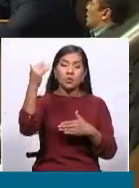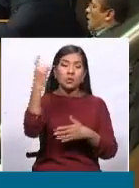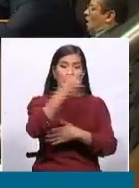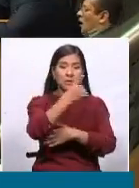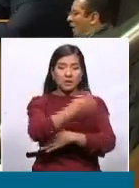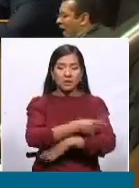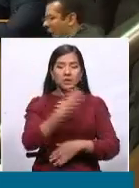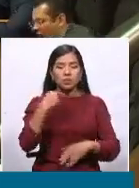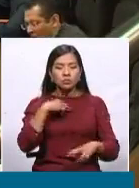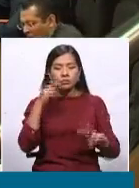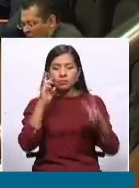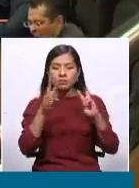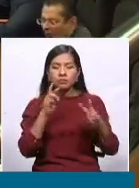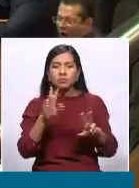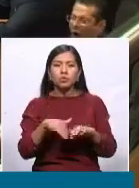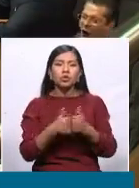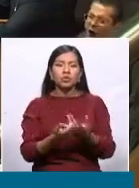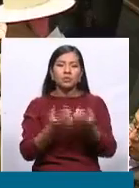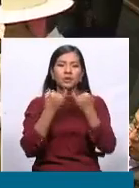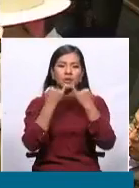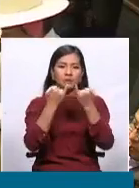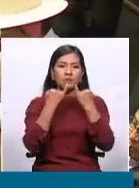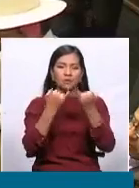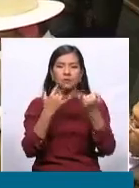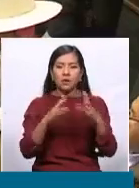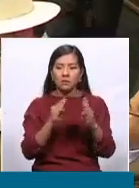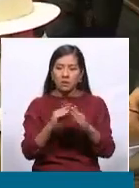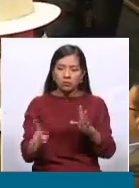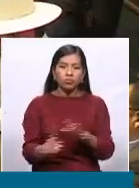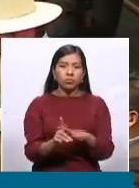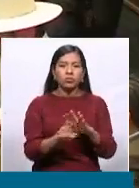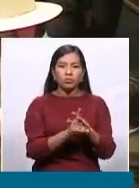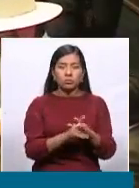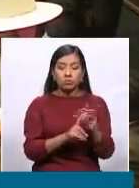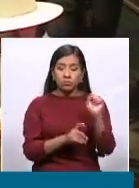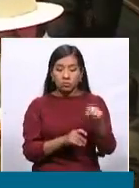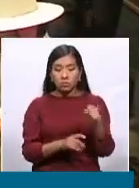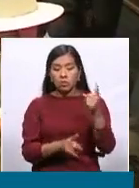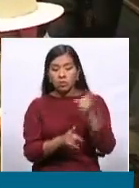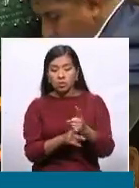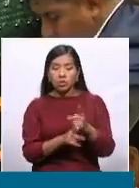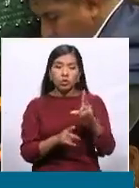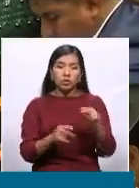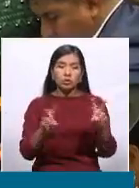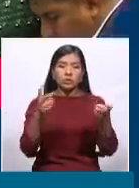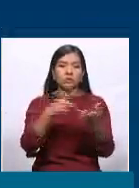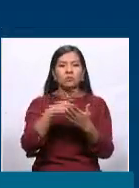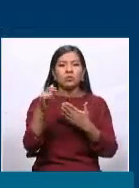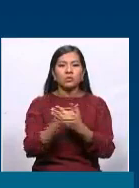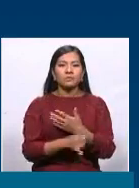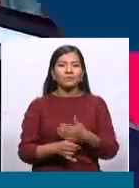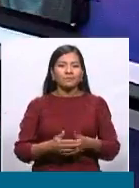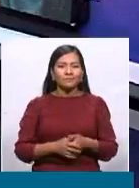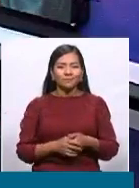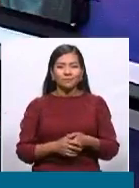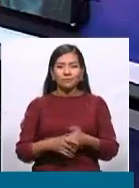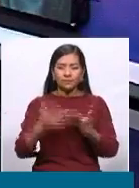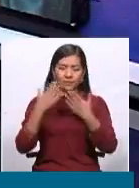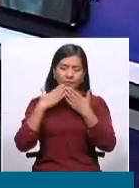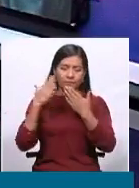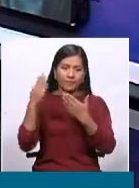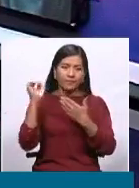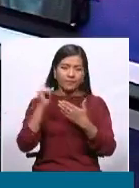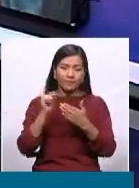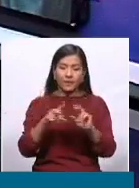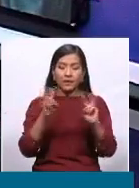veremos de acuerdo a los informes que se emanen si corresponden o no corresponden estos proyectos de ley muy bien diputado esta es